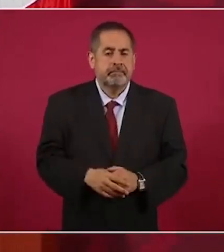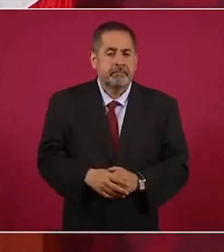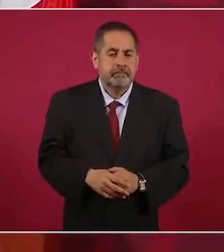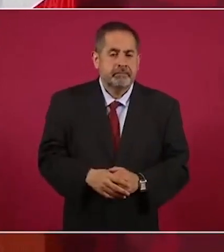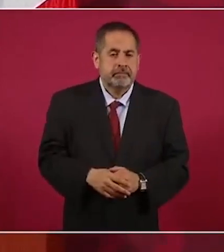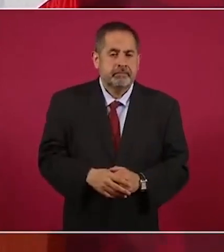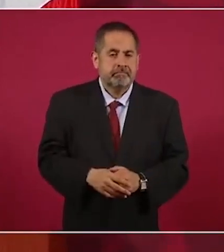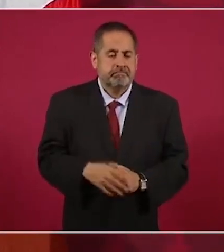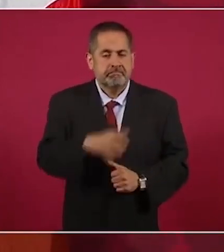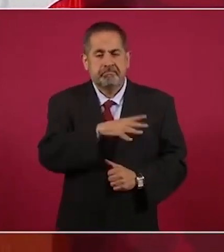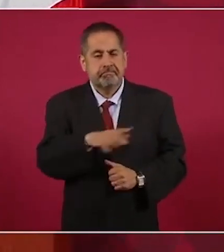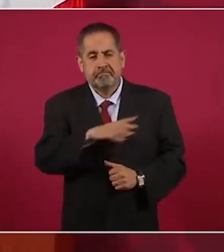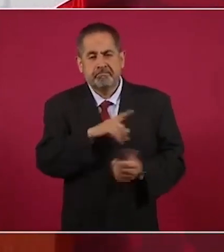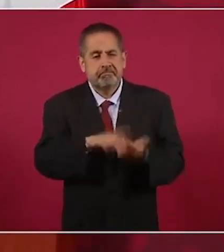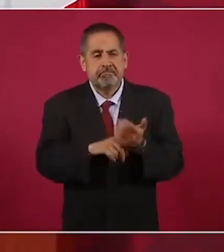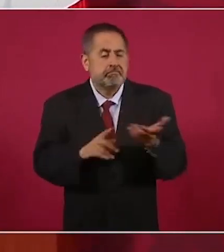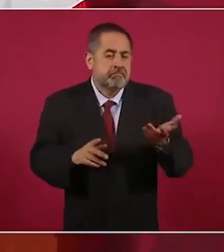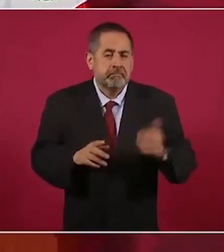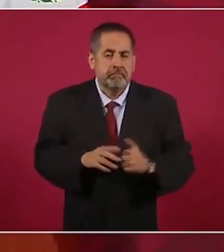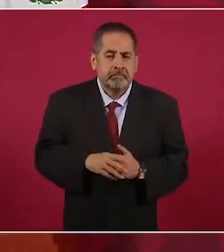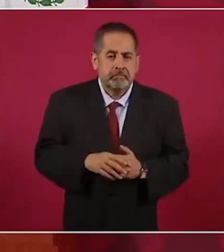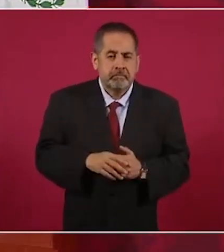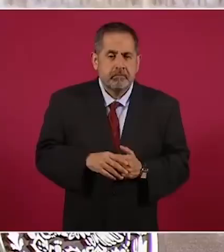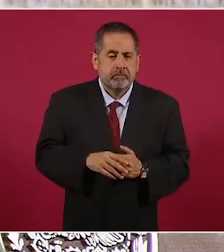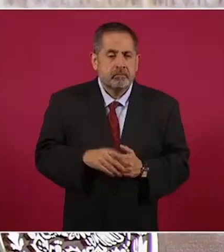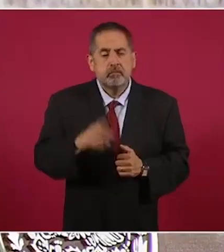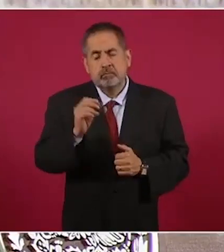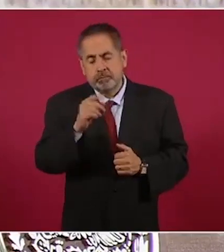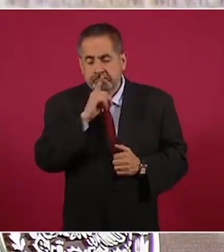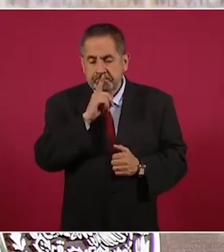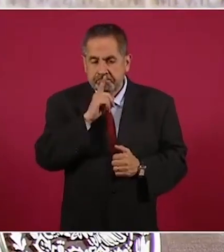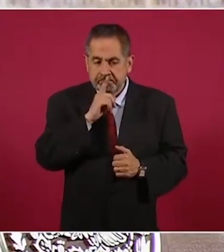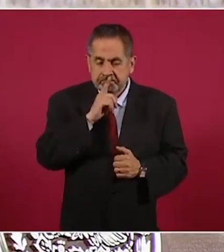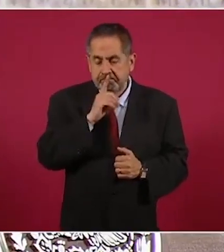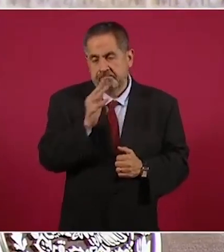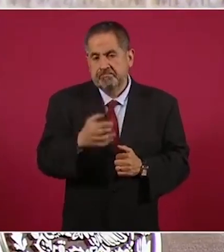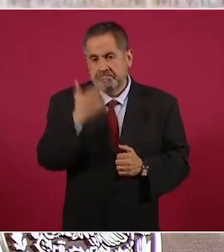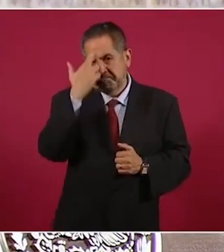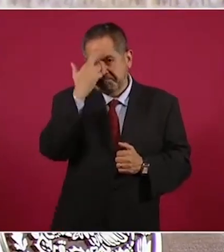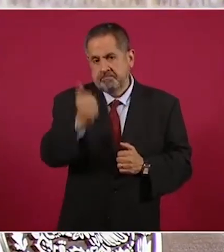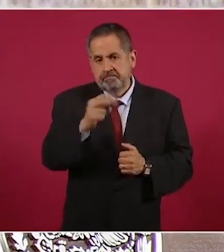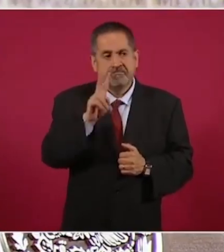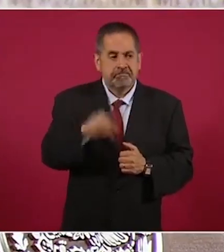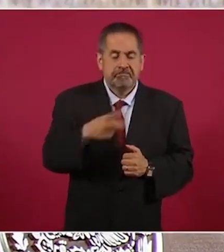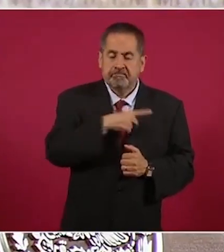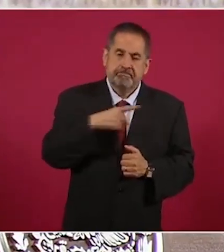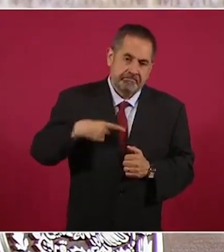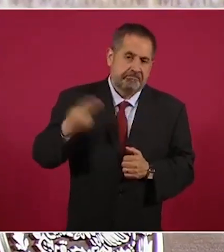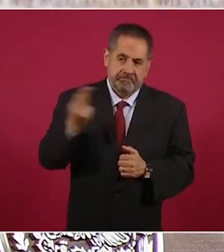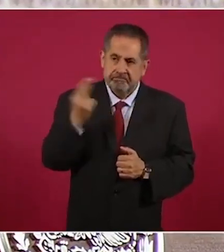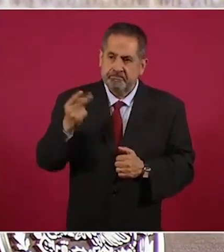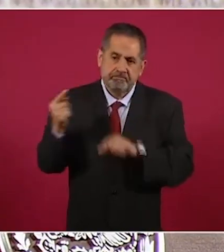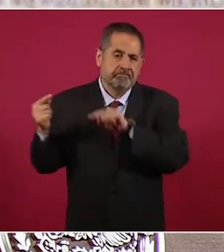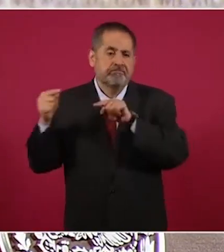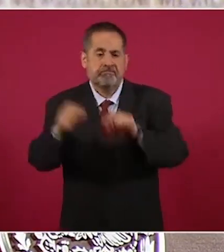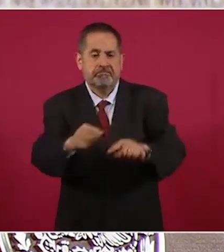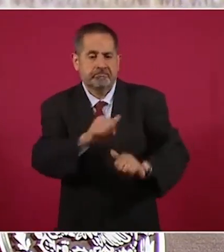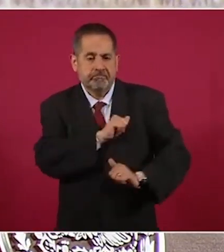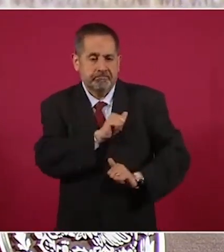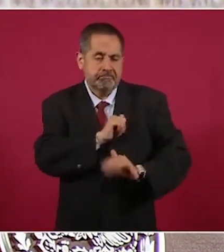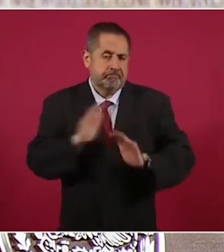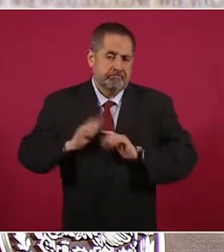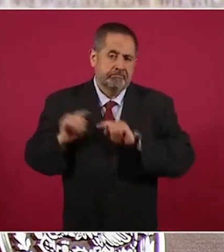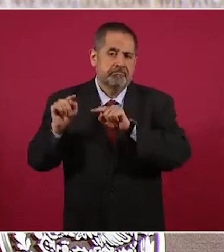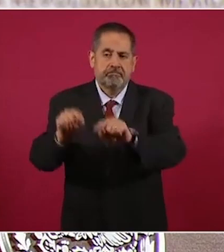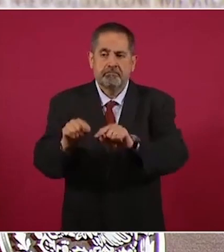o es aceptar que se mantenga esta